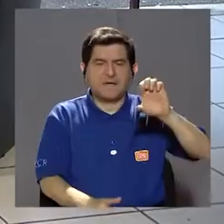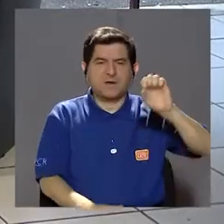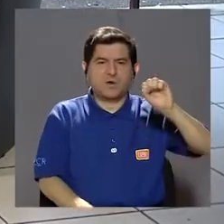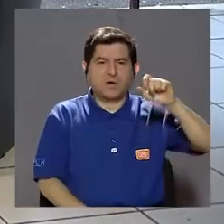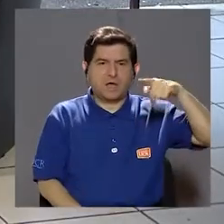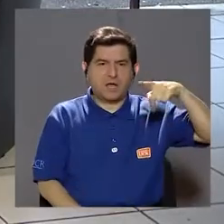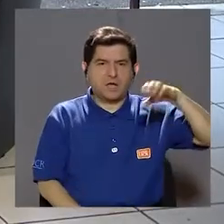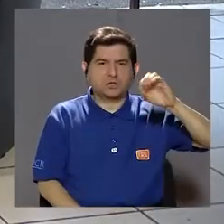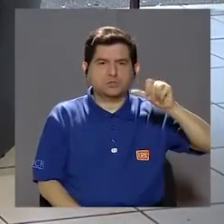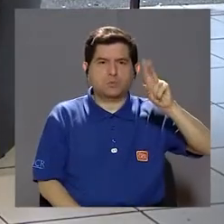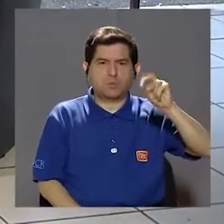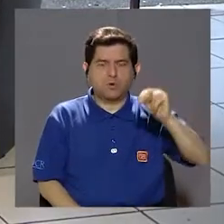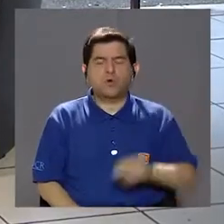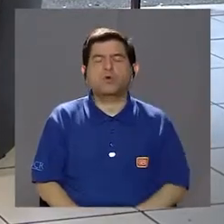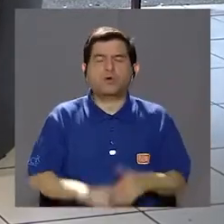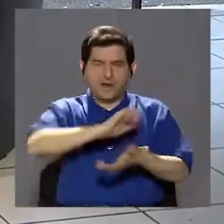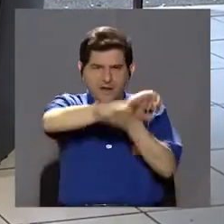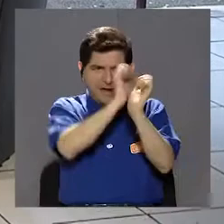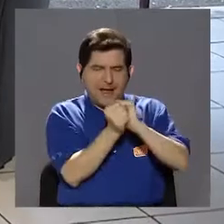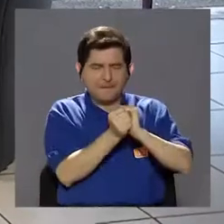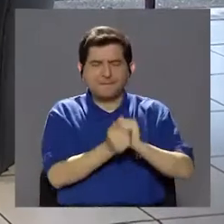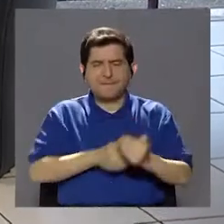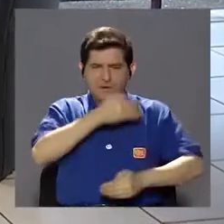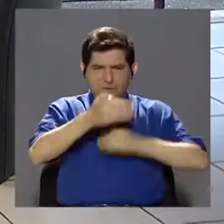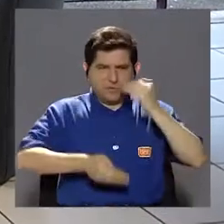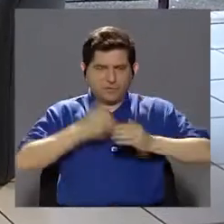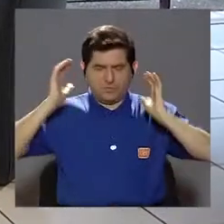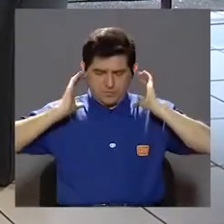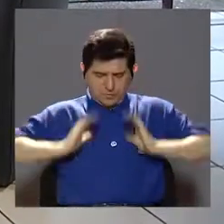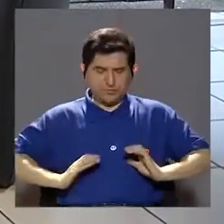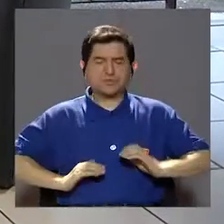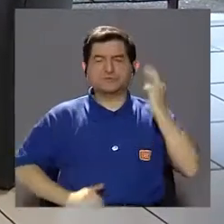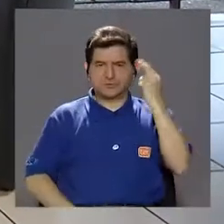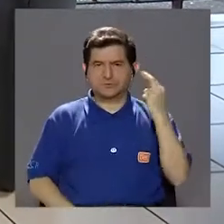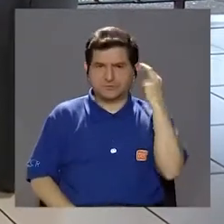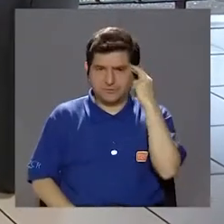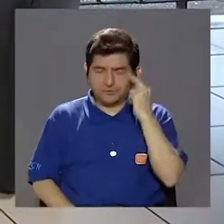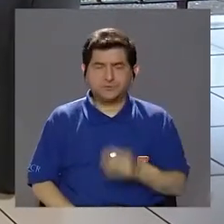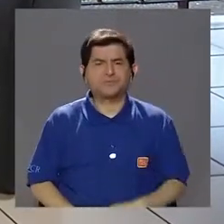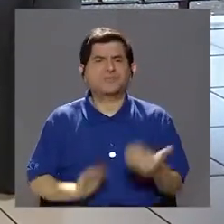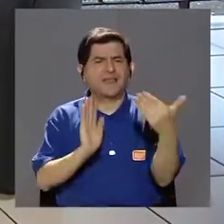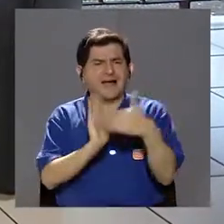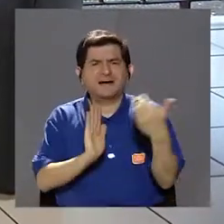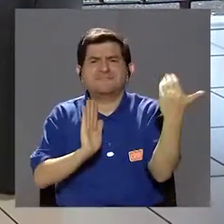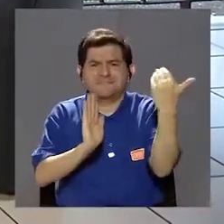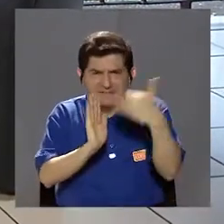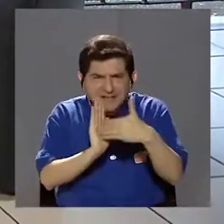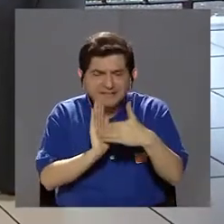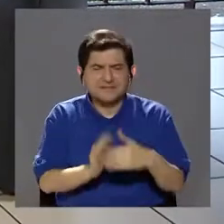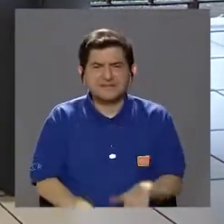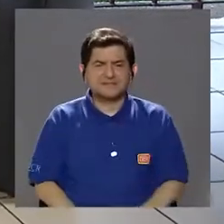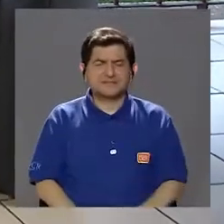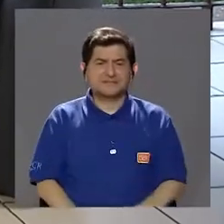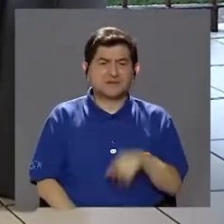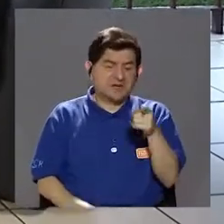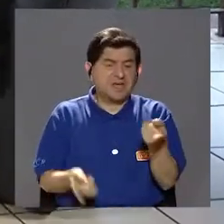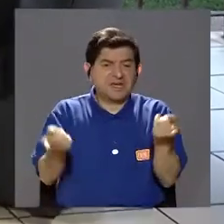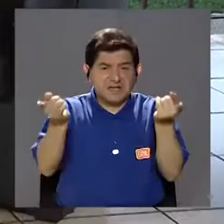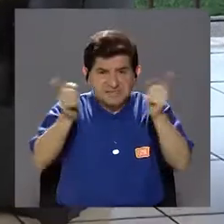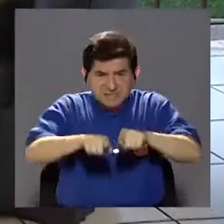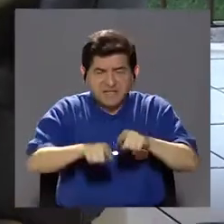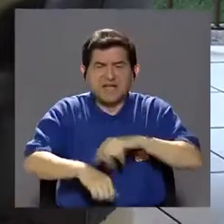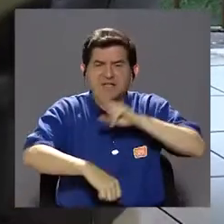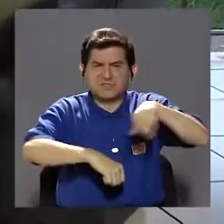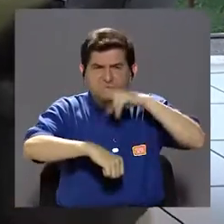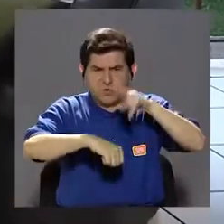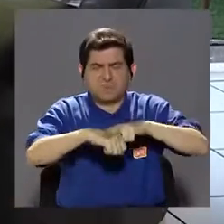primero que lo genera es una alteración metabólica, eso es fundamental. Cualquier lesión a nivel de que hablamos